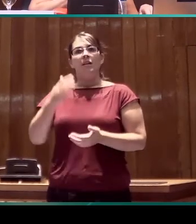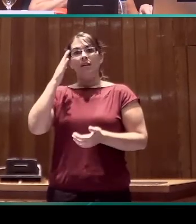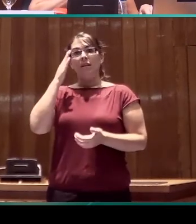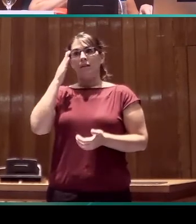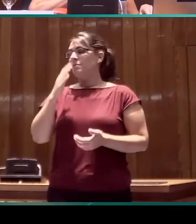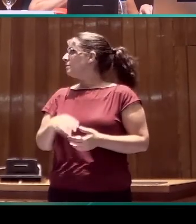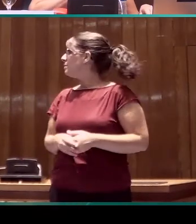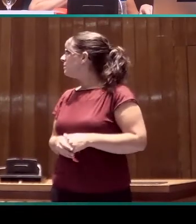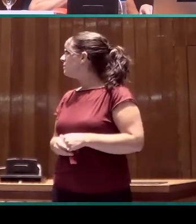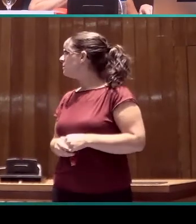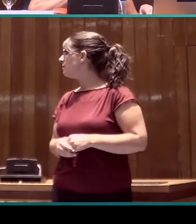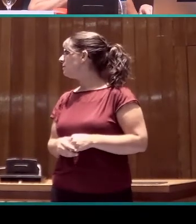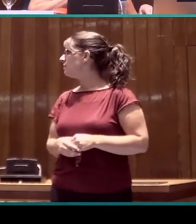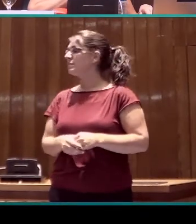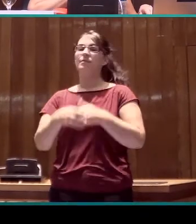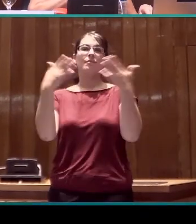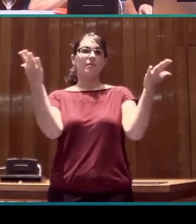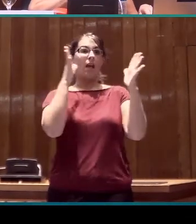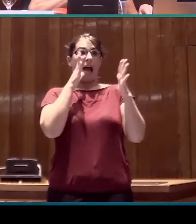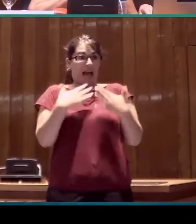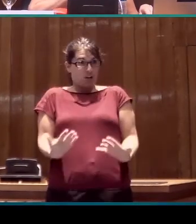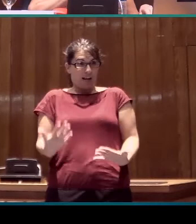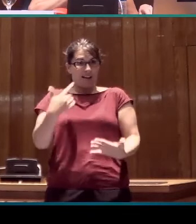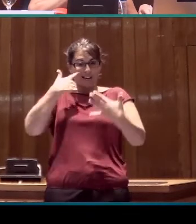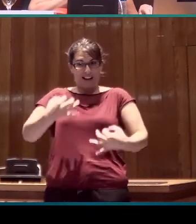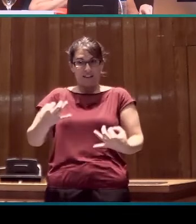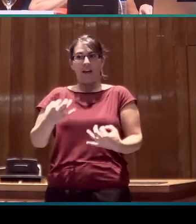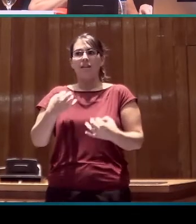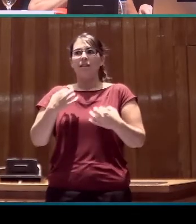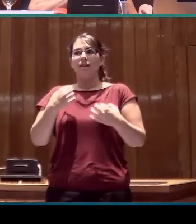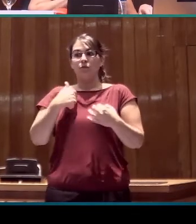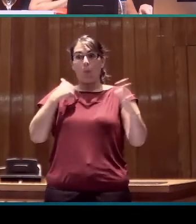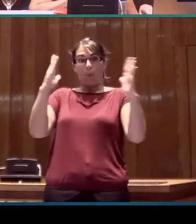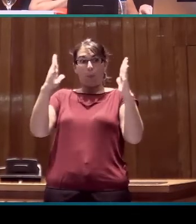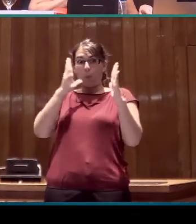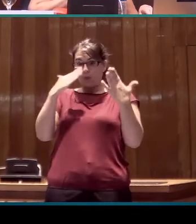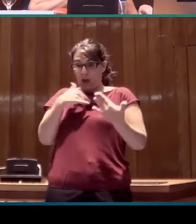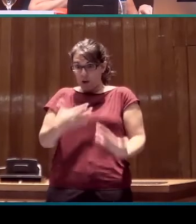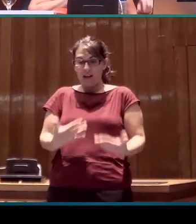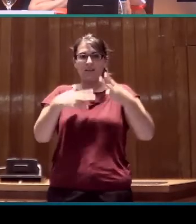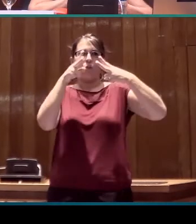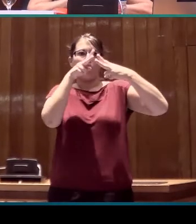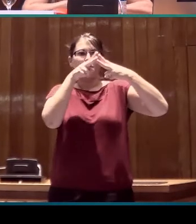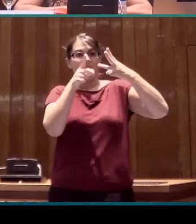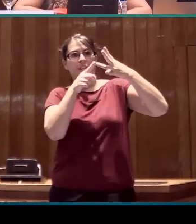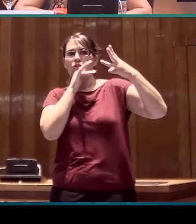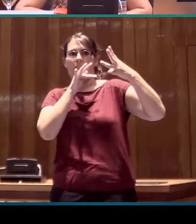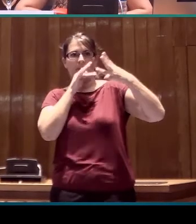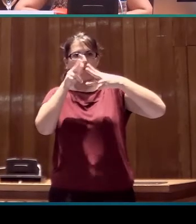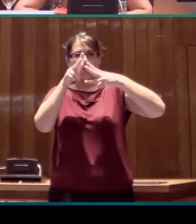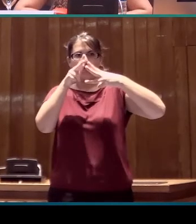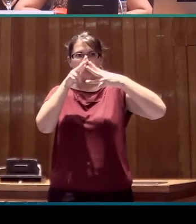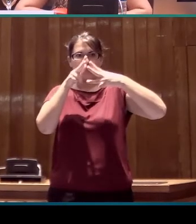Realmente, en este momento estoy iniciando los dos primeros objetivos. Bien,